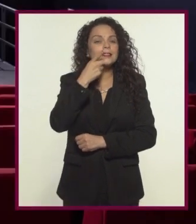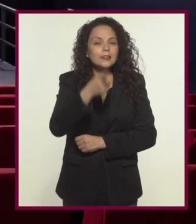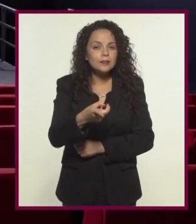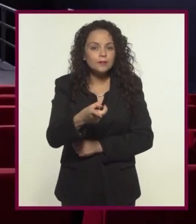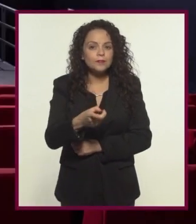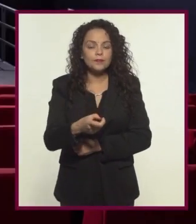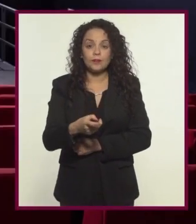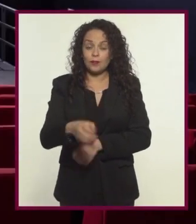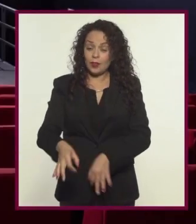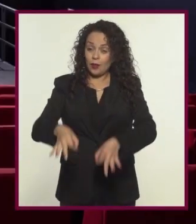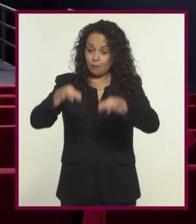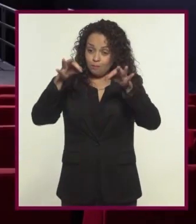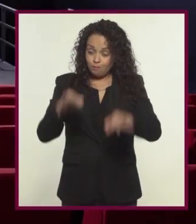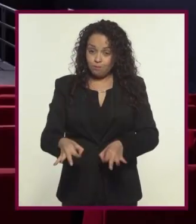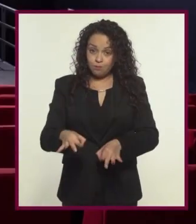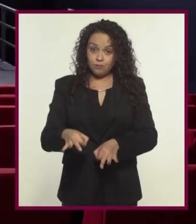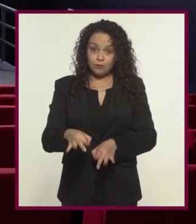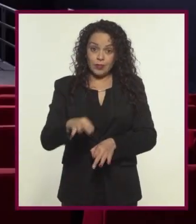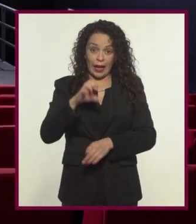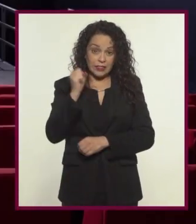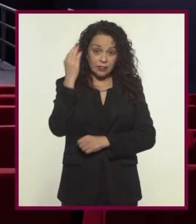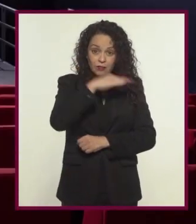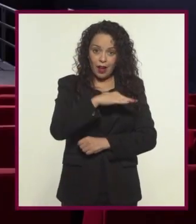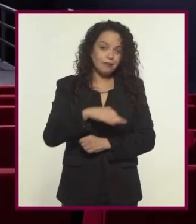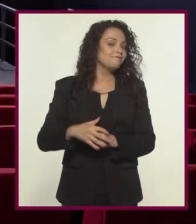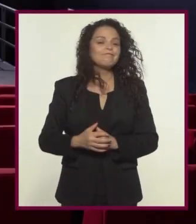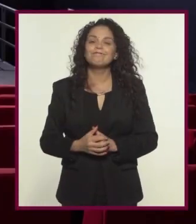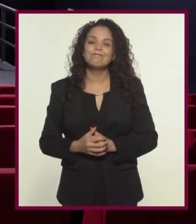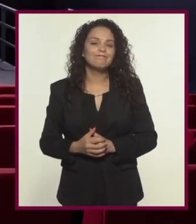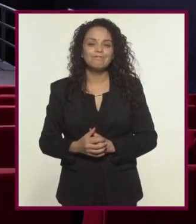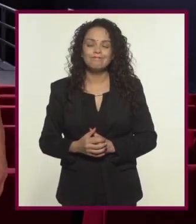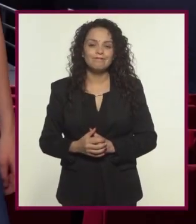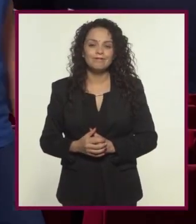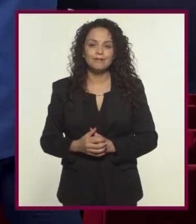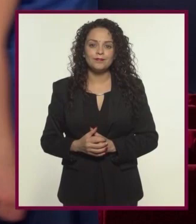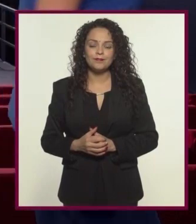O sea que no son completamente ficticios